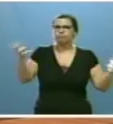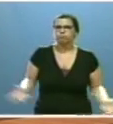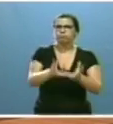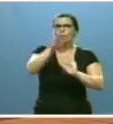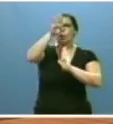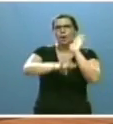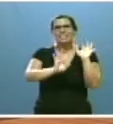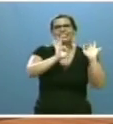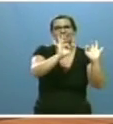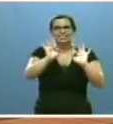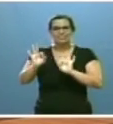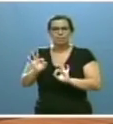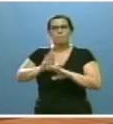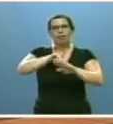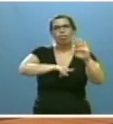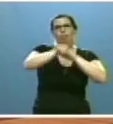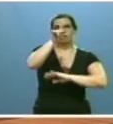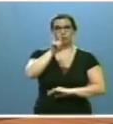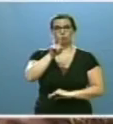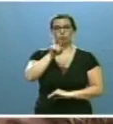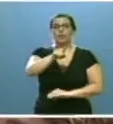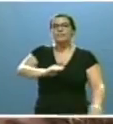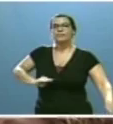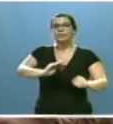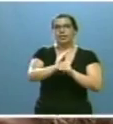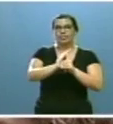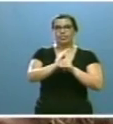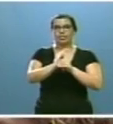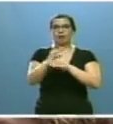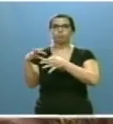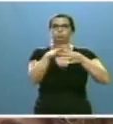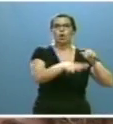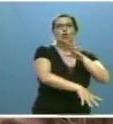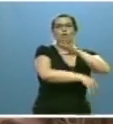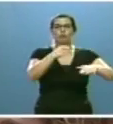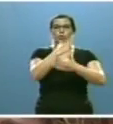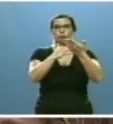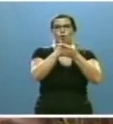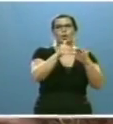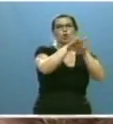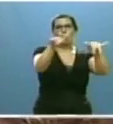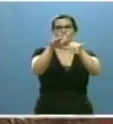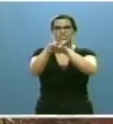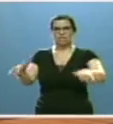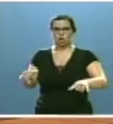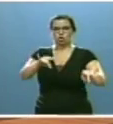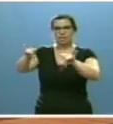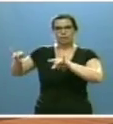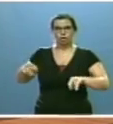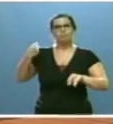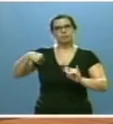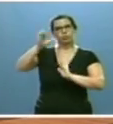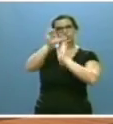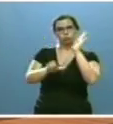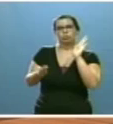específicos de desarrollo que se financiarán con cargo al Fondo Autonómico de Compensación Territorial previsto en el Estatuto